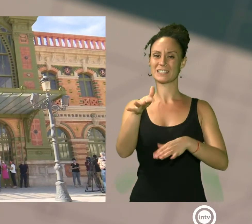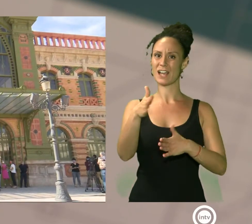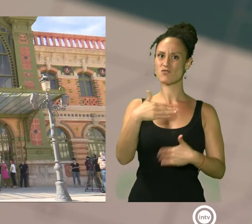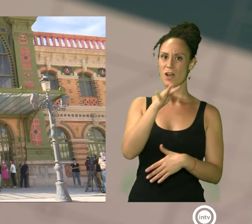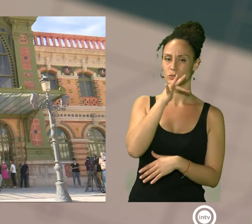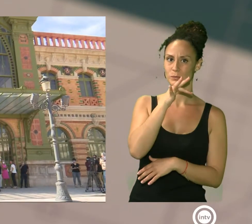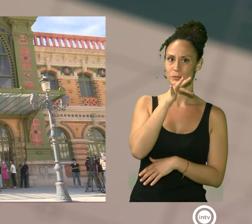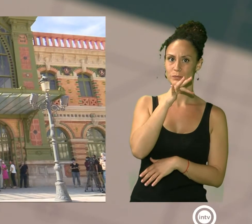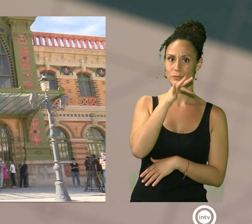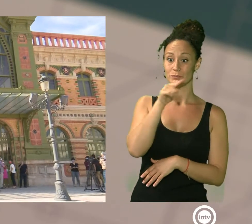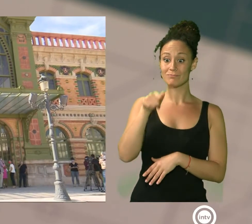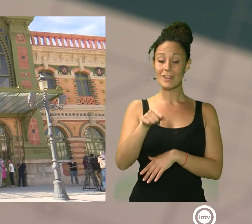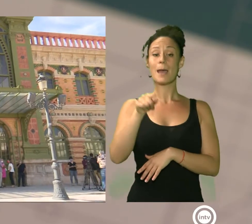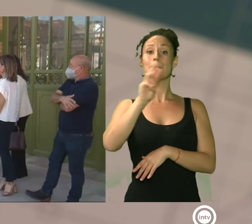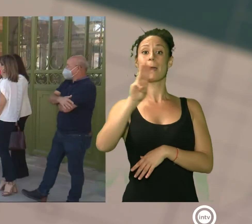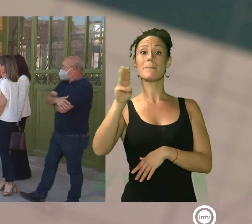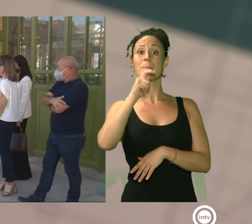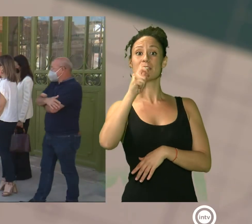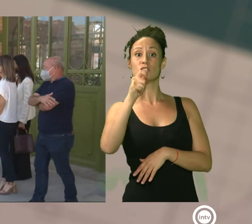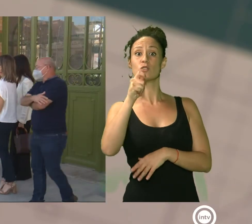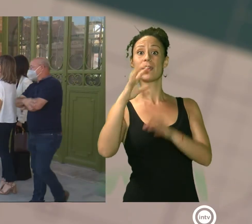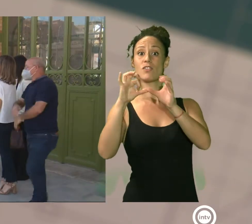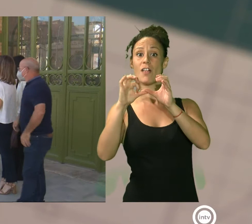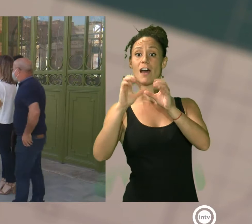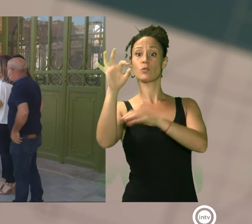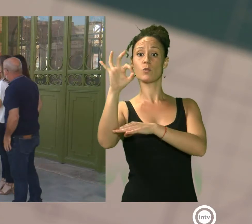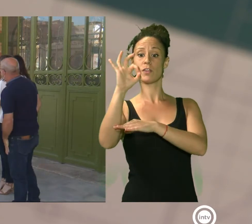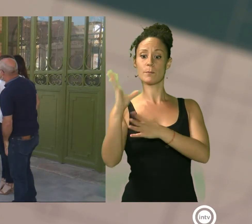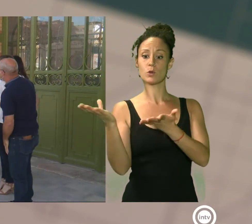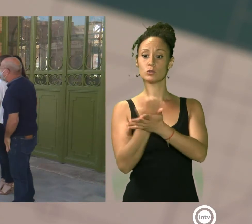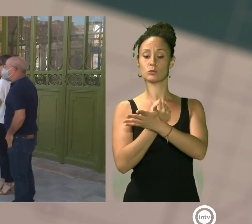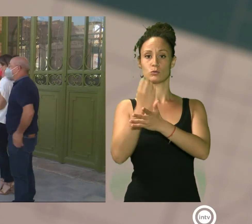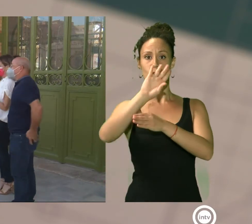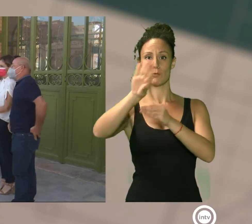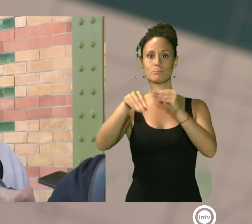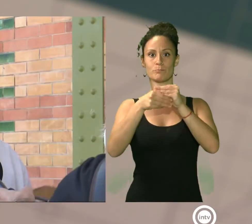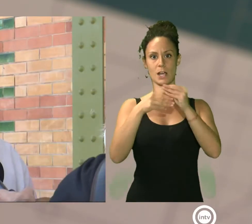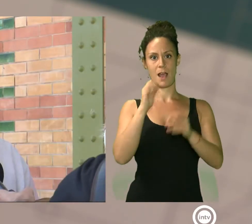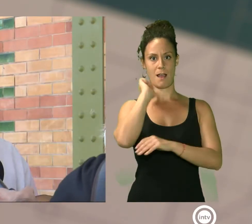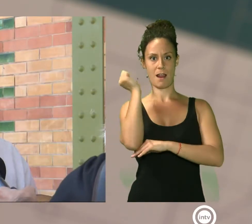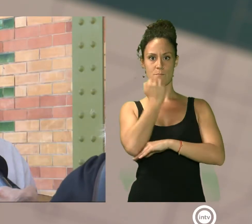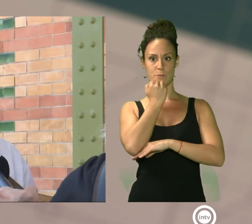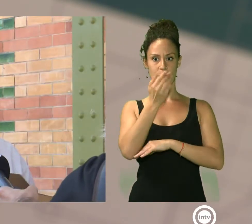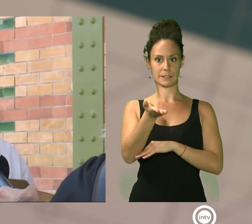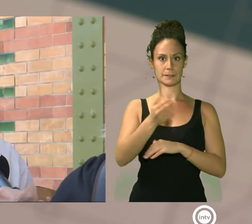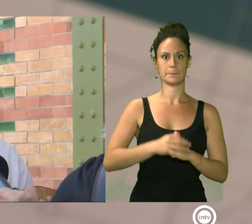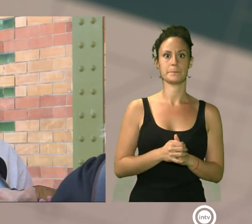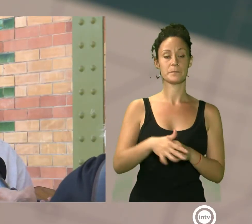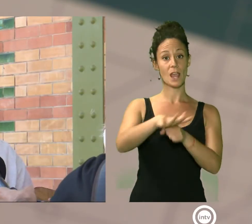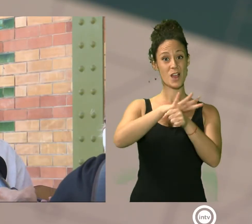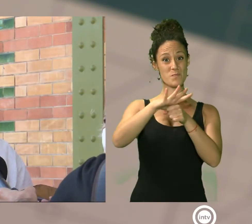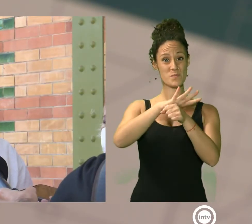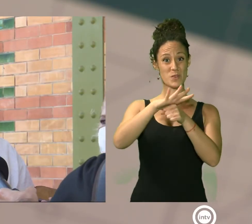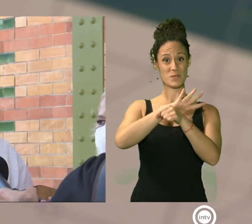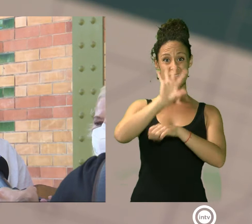y Podemos se han sumado a esta nueva protesta. Que mientras en la gran mayoría de las provincias del